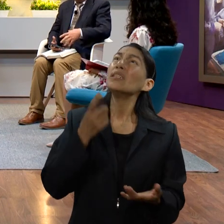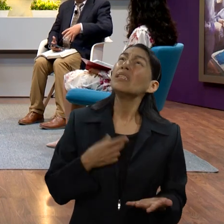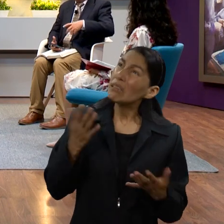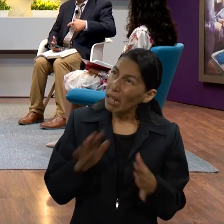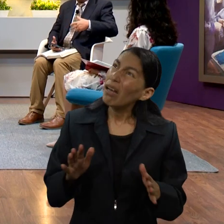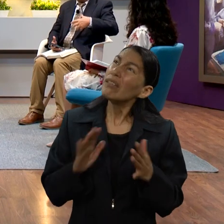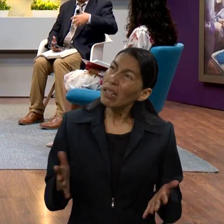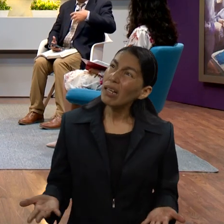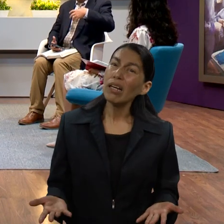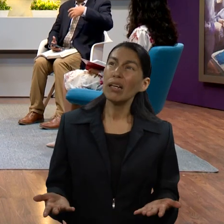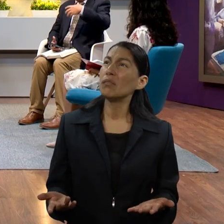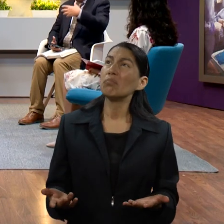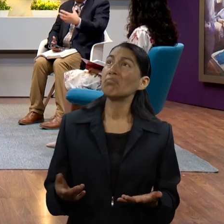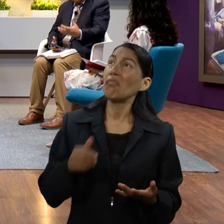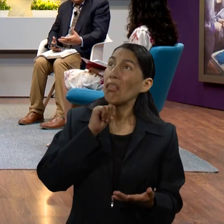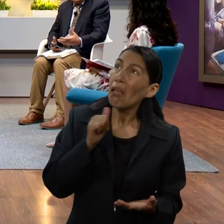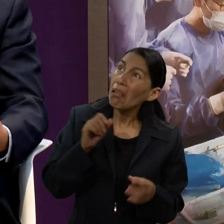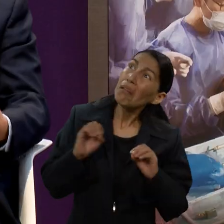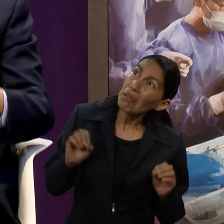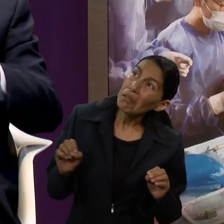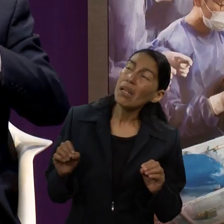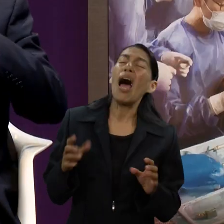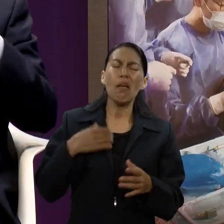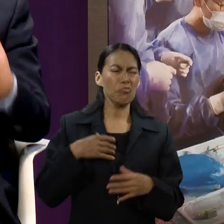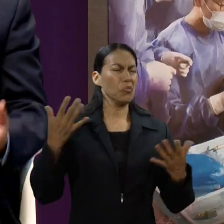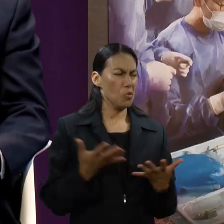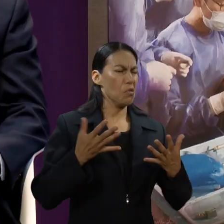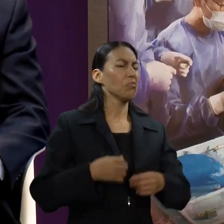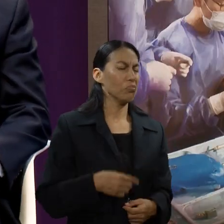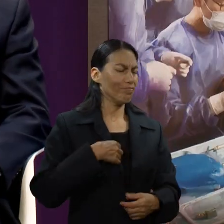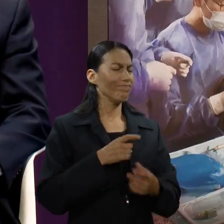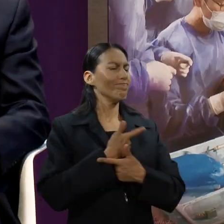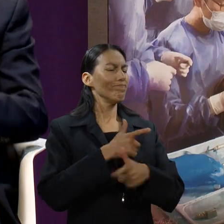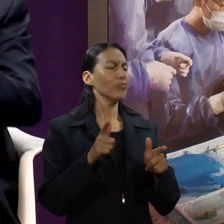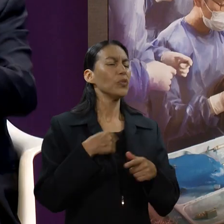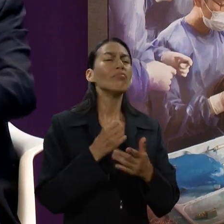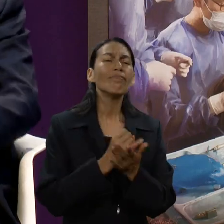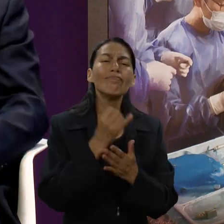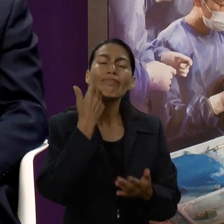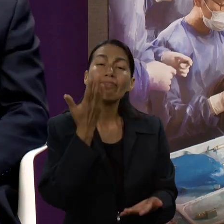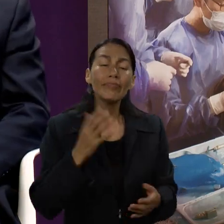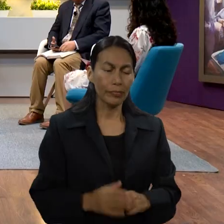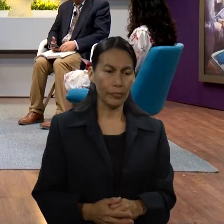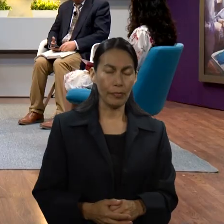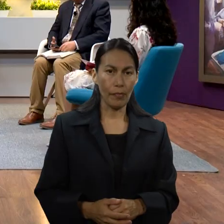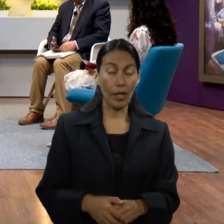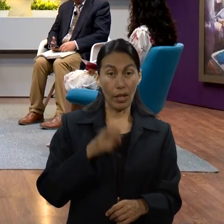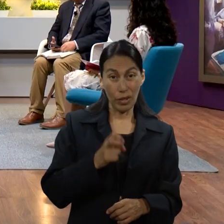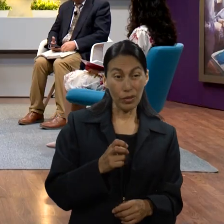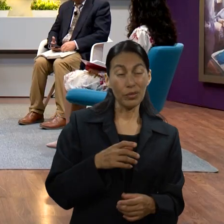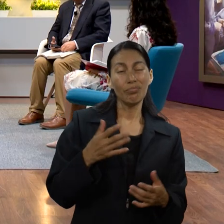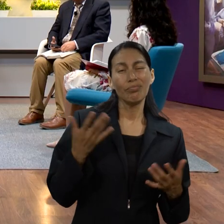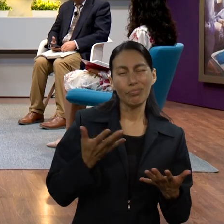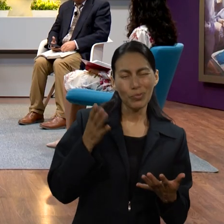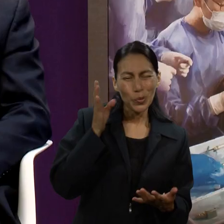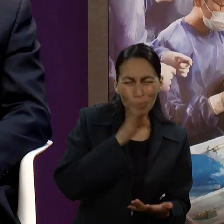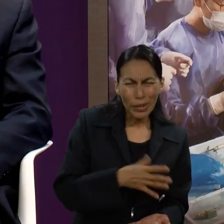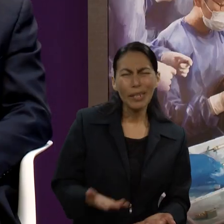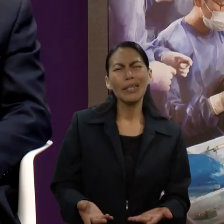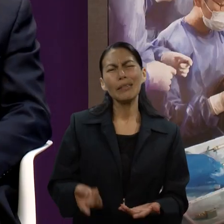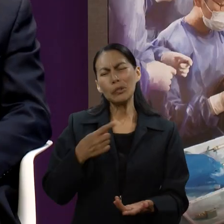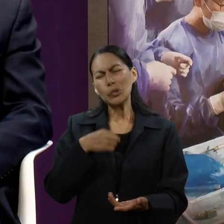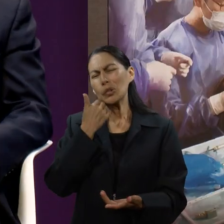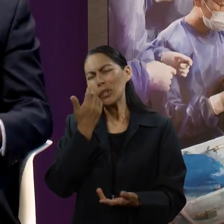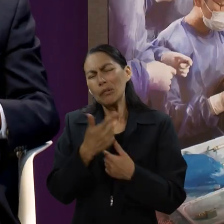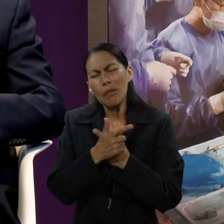desesperamos empezamos a querer hacer las cosas a nuestro modo, y cuando hacemos las cosas a nuestro modo, ya José Luis nos decía anteriormente, cuando lo hacemos a nuestro modo las